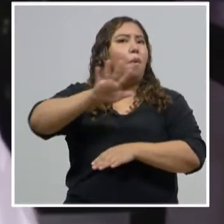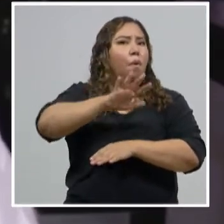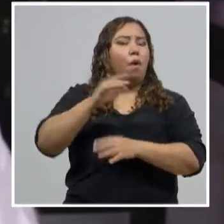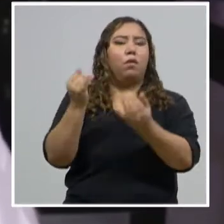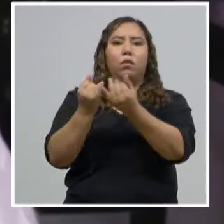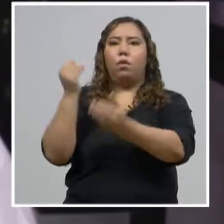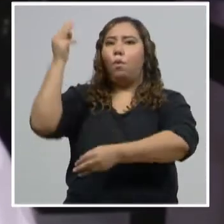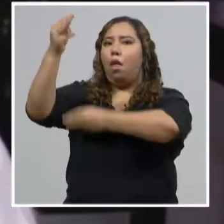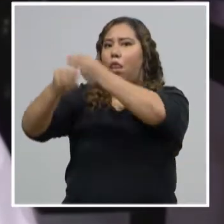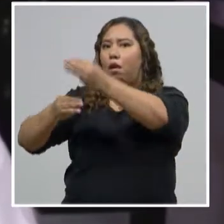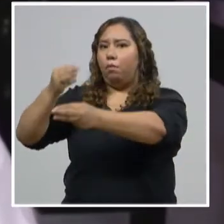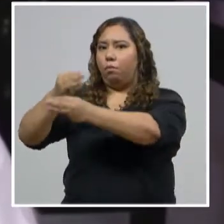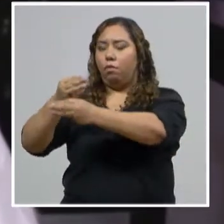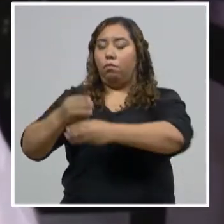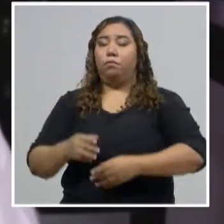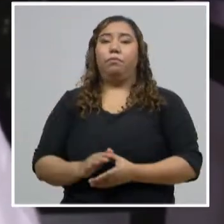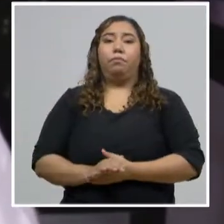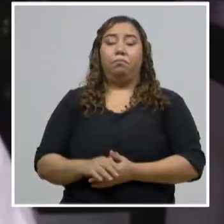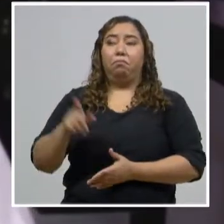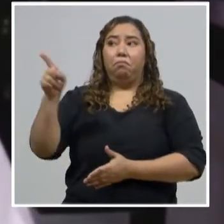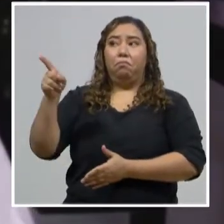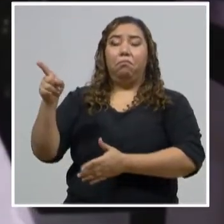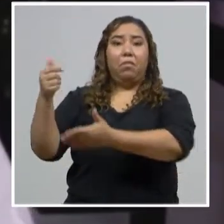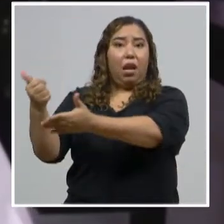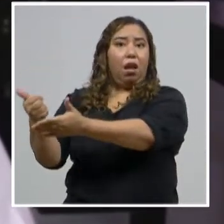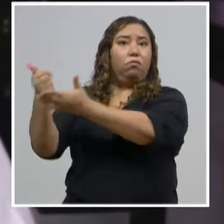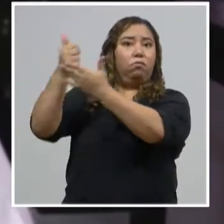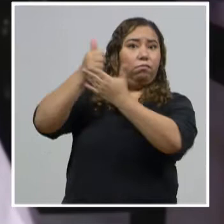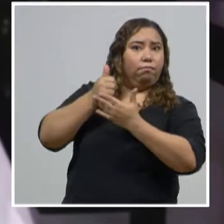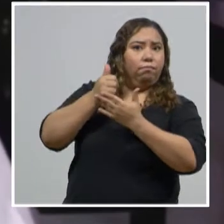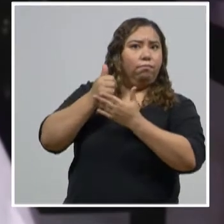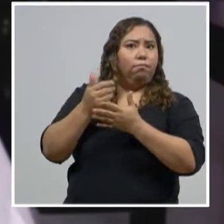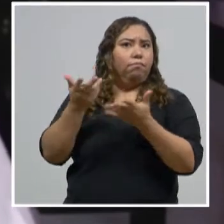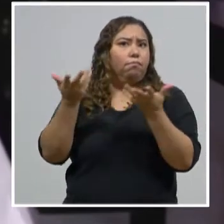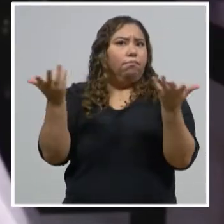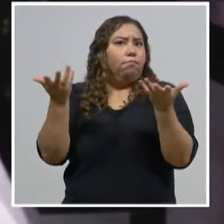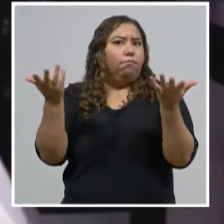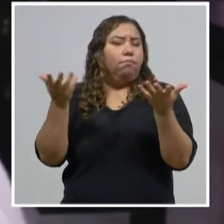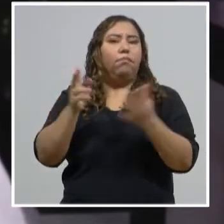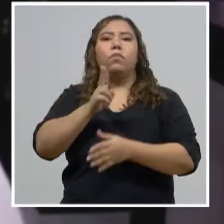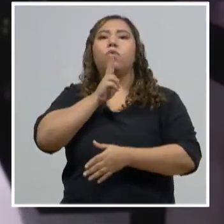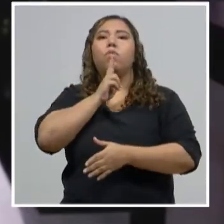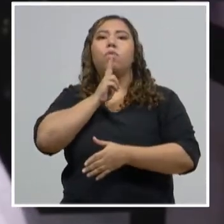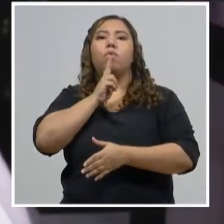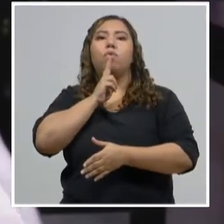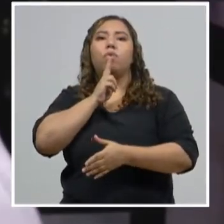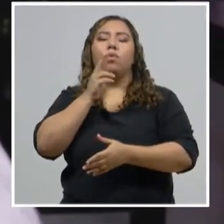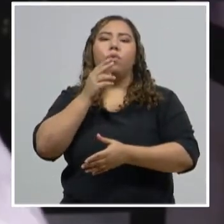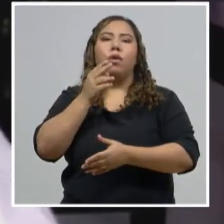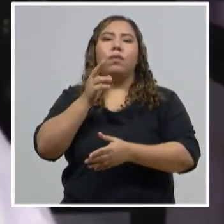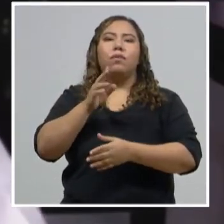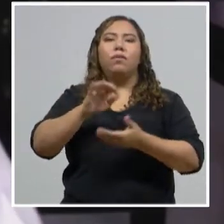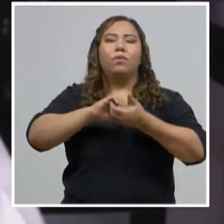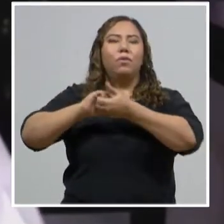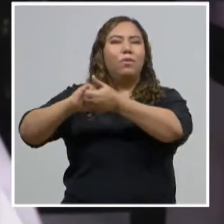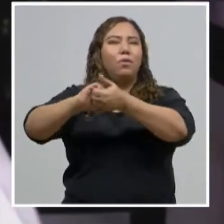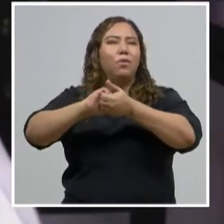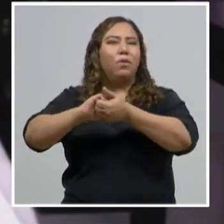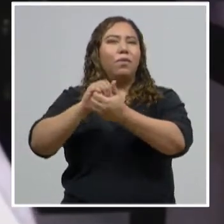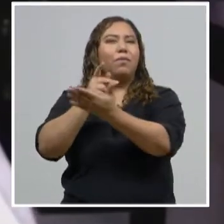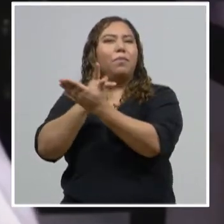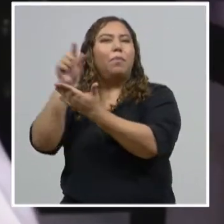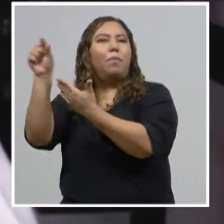hombro a hombro con nosotros en la operación Honduras Solidarias. Han estado en la estructuración